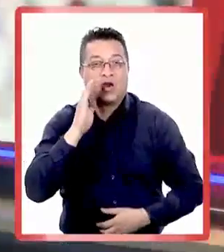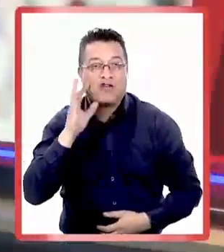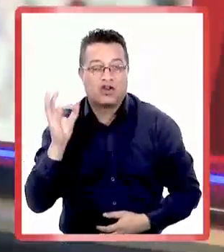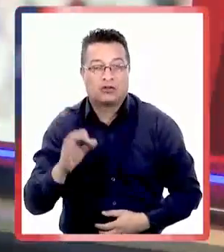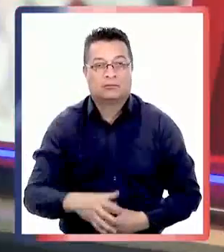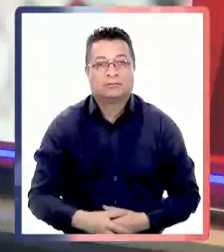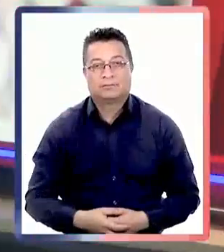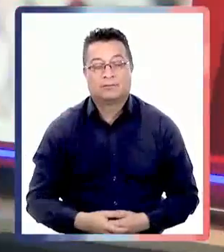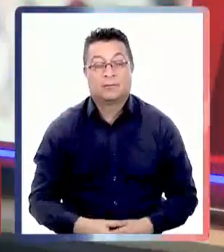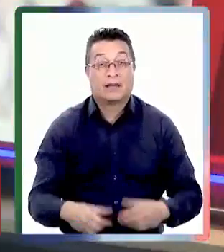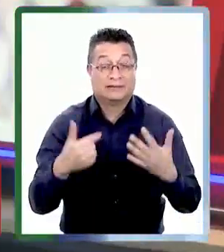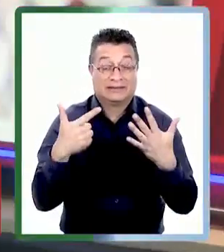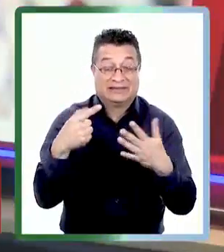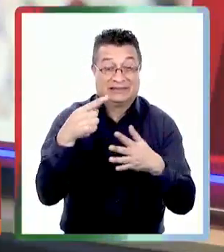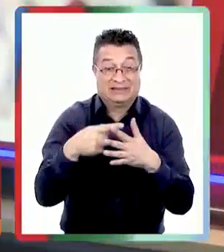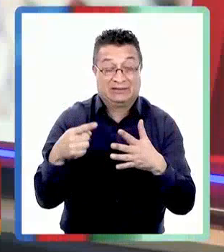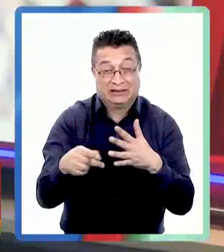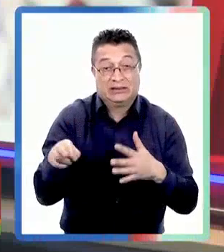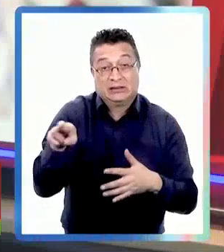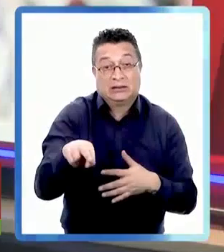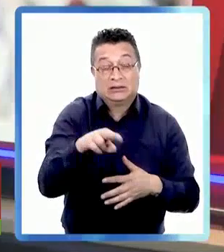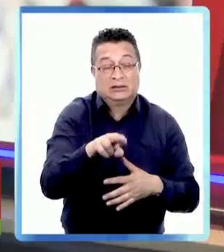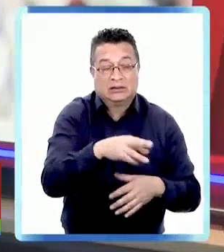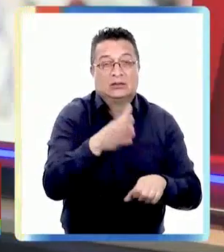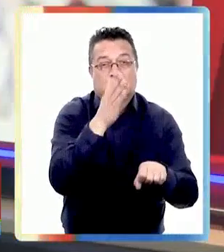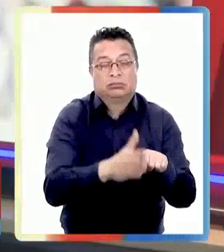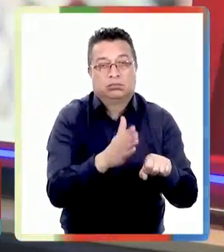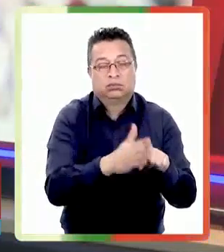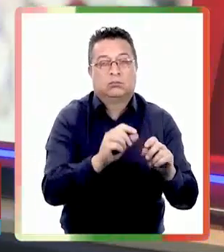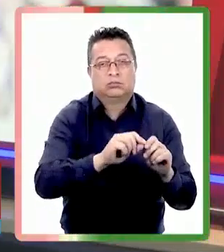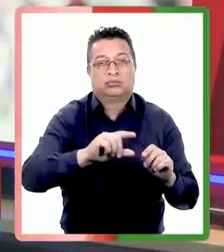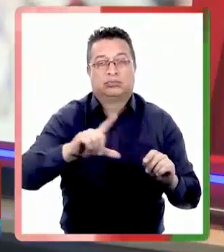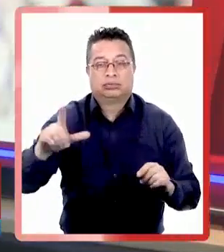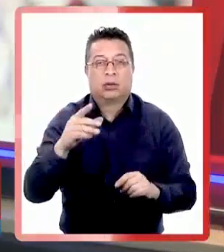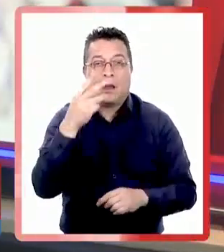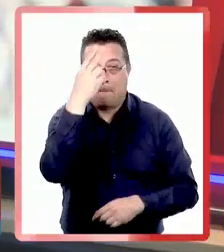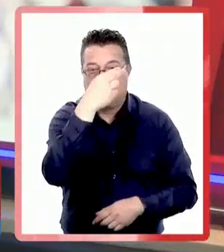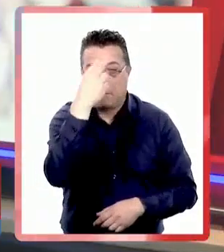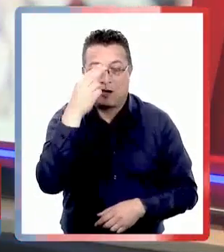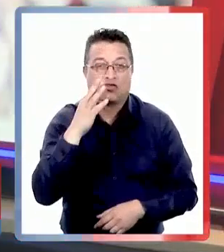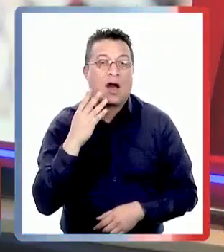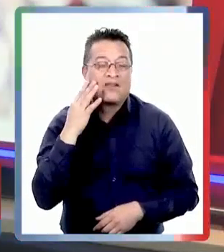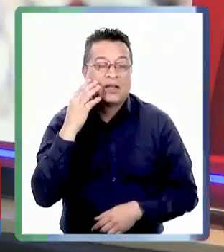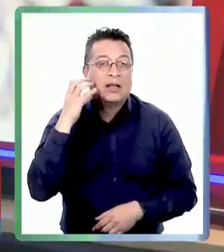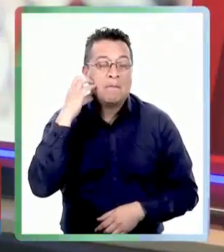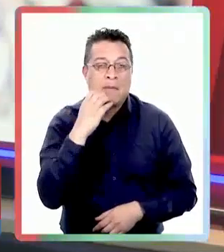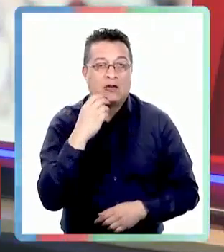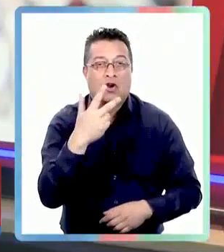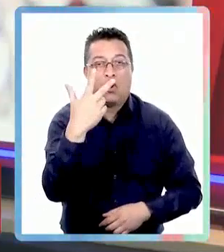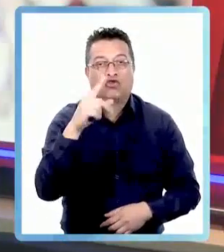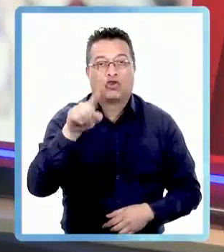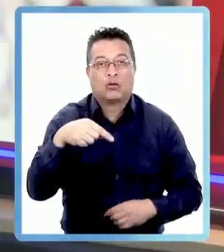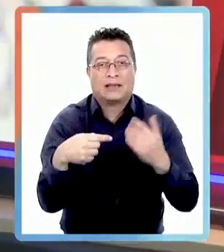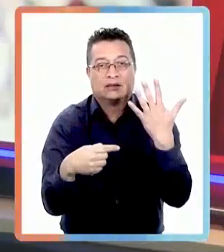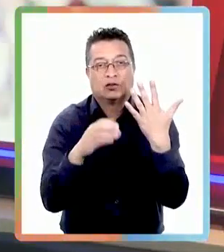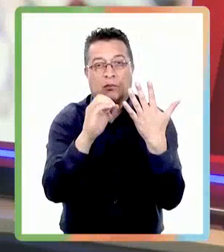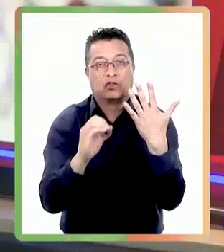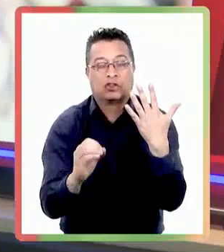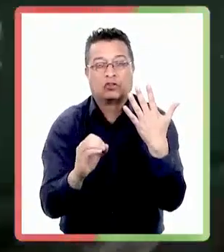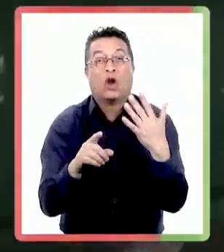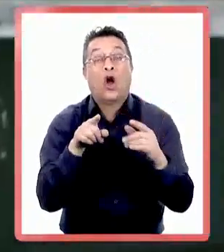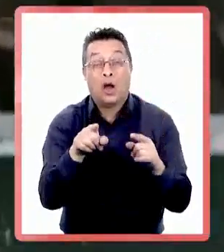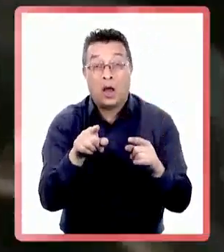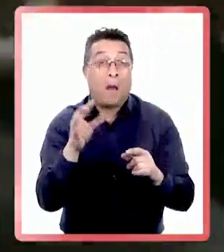por séptima vez consecutiva subió el desempleo en los meses de marzo abril y mayo llegó a 8,5% y atención